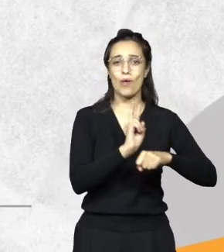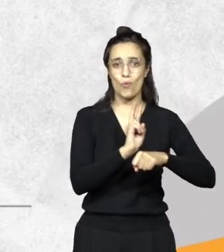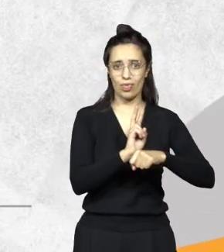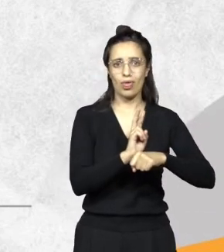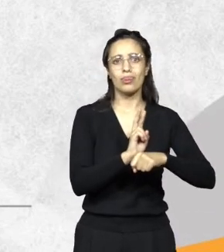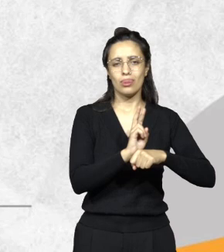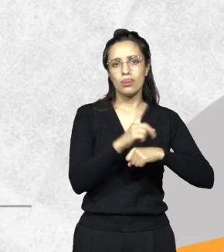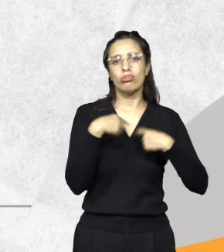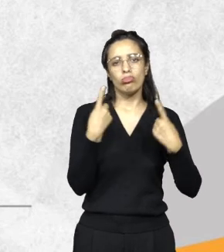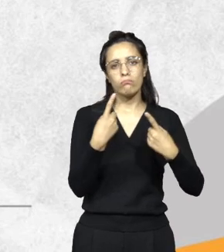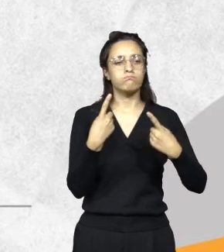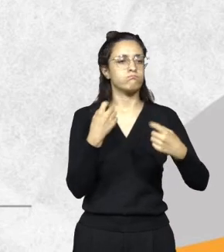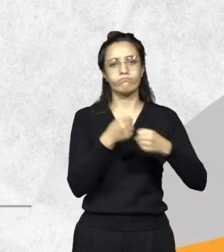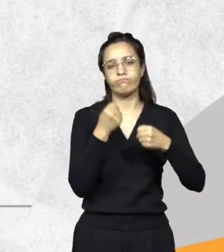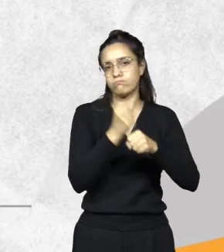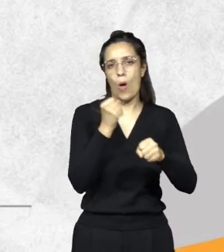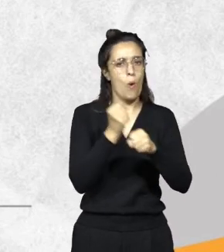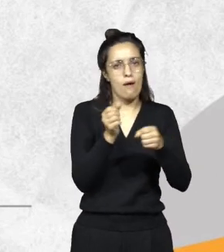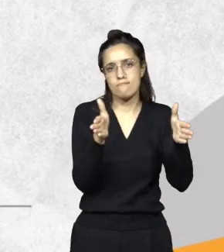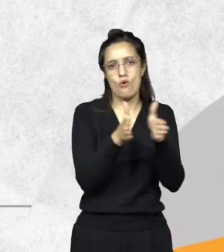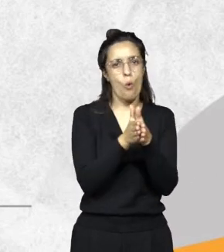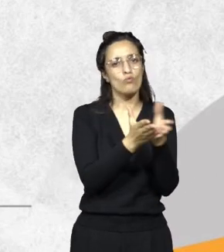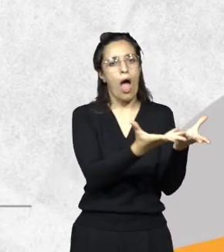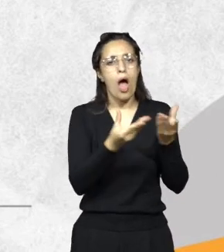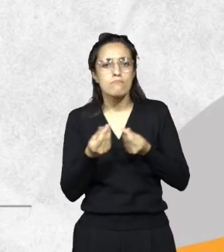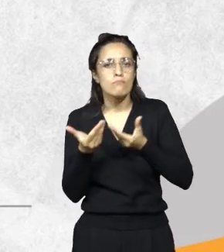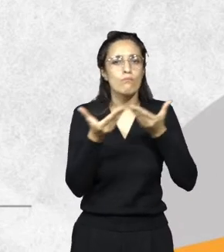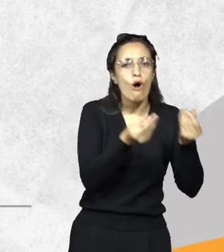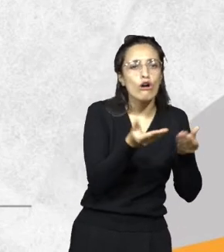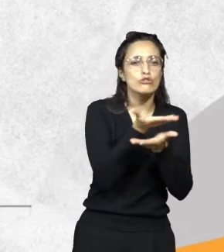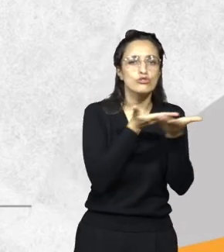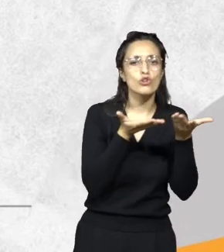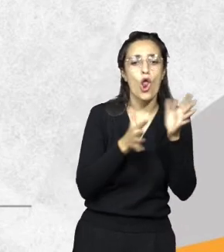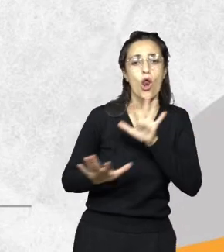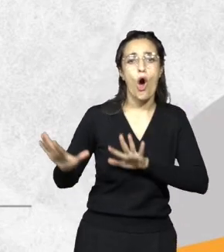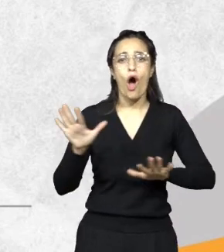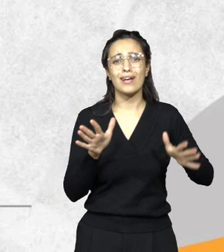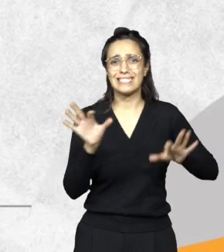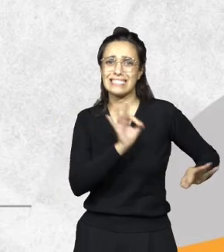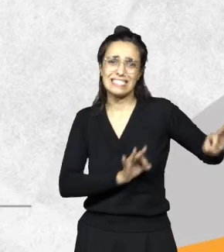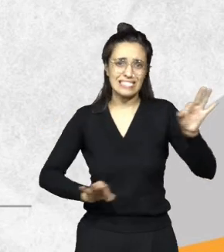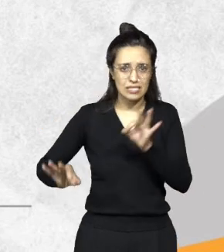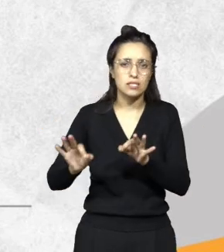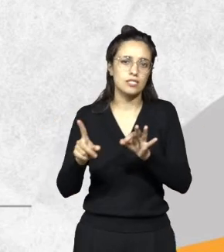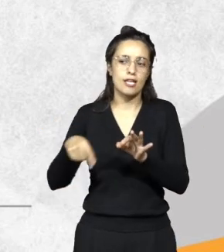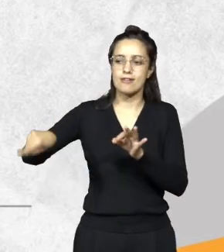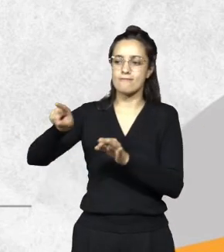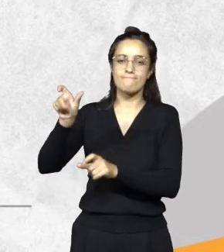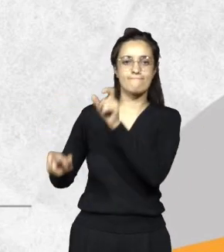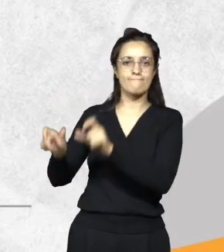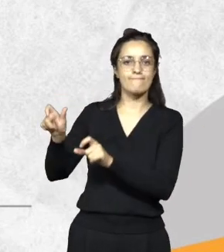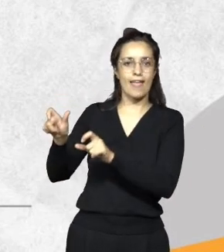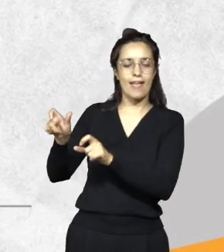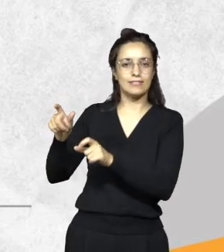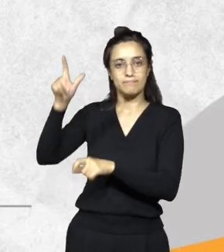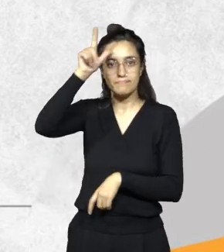apoyo en la logística y en la operativa diaria que llevamos a cabo con nuestros inspectores, con el Ministerio de Gobierno